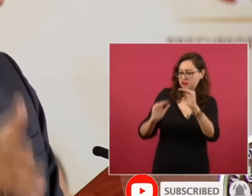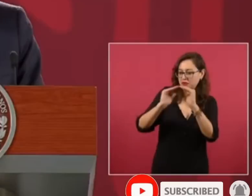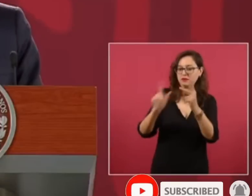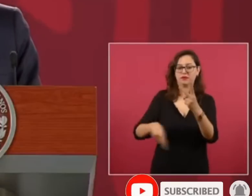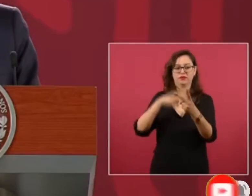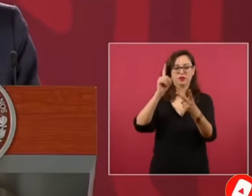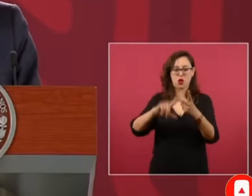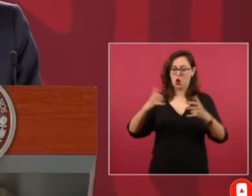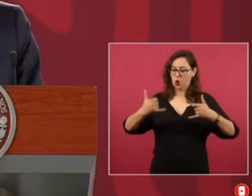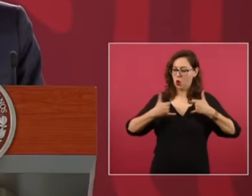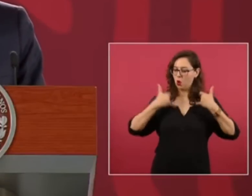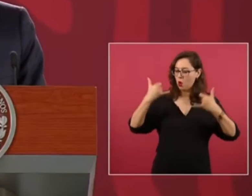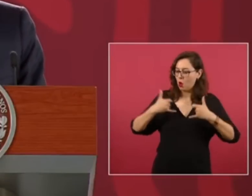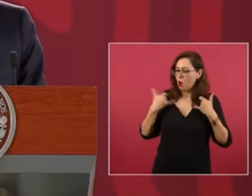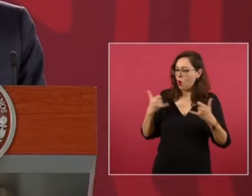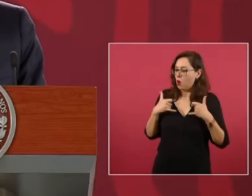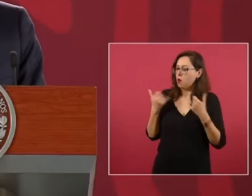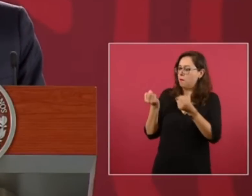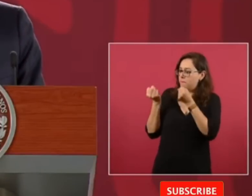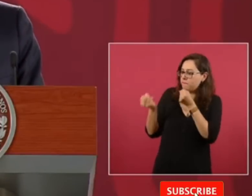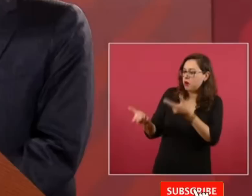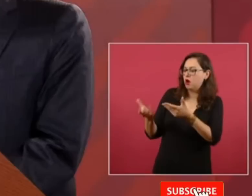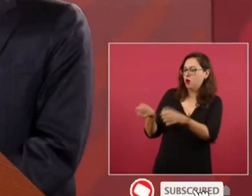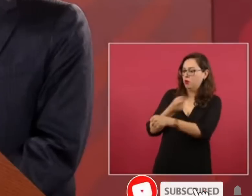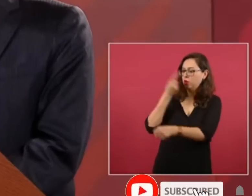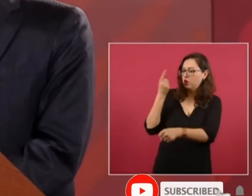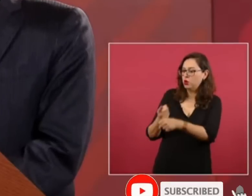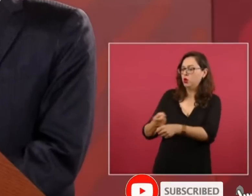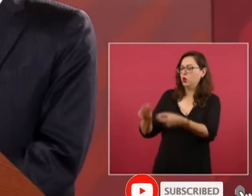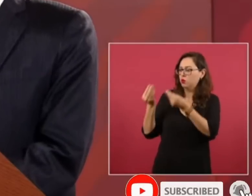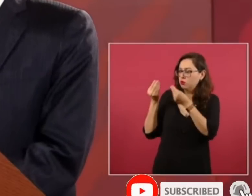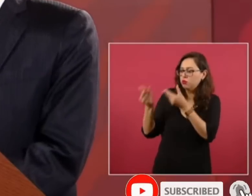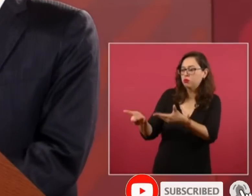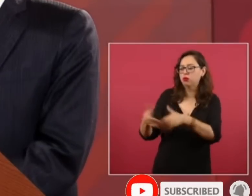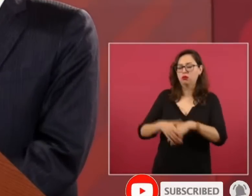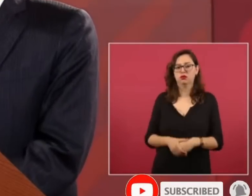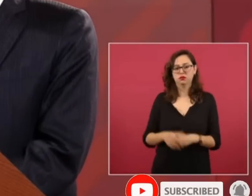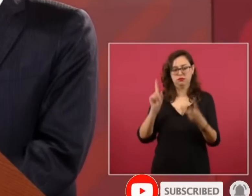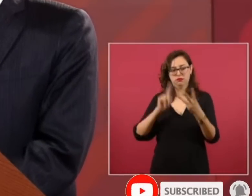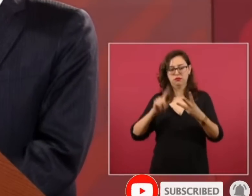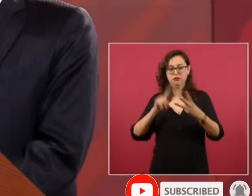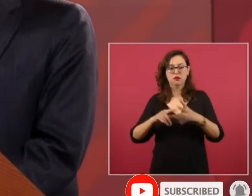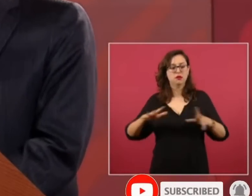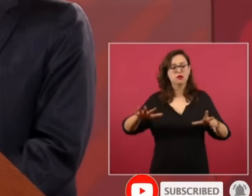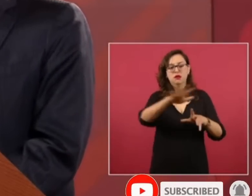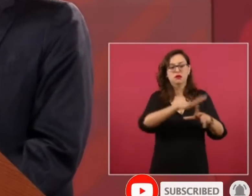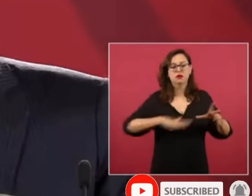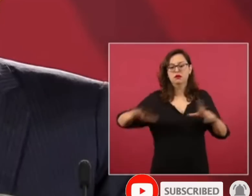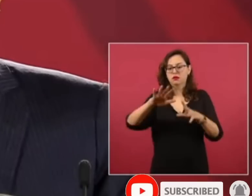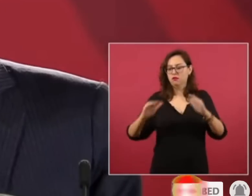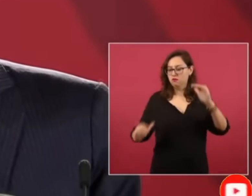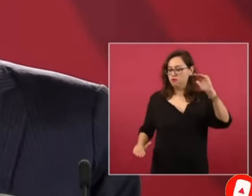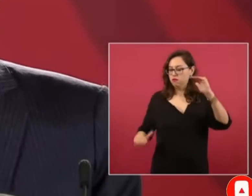no haya una sociedad desigual, donde una